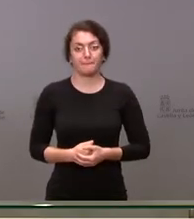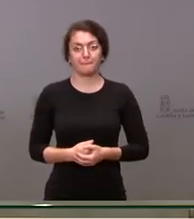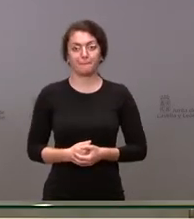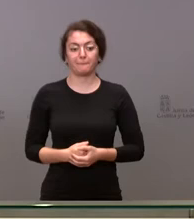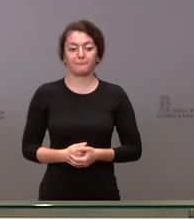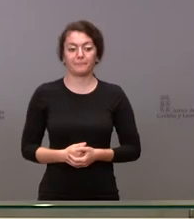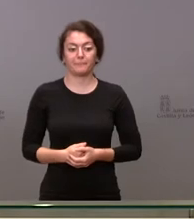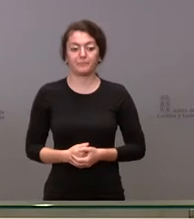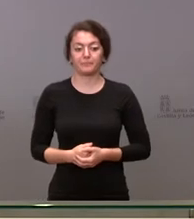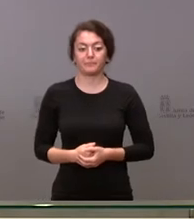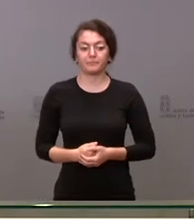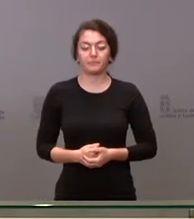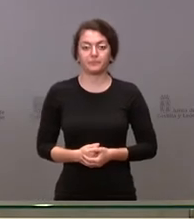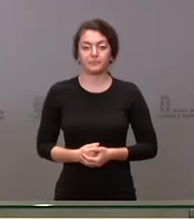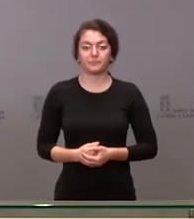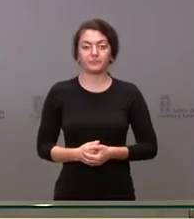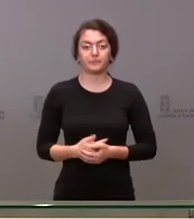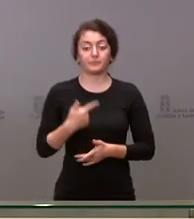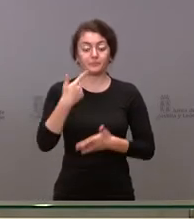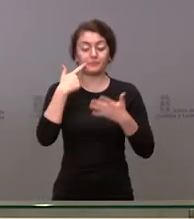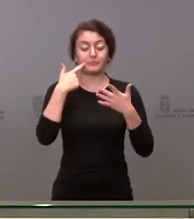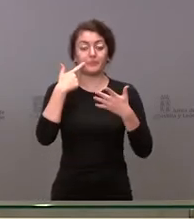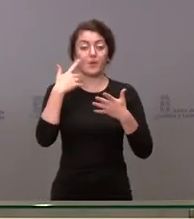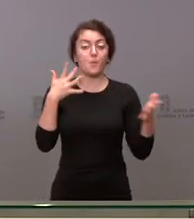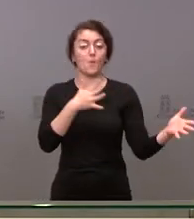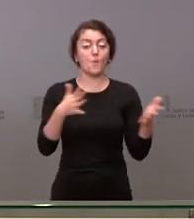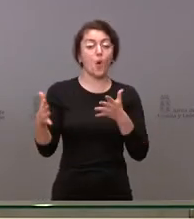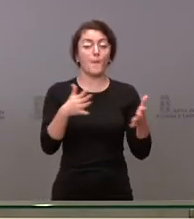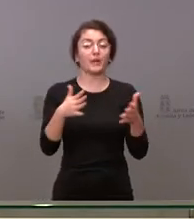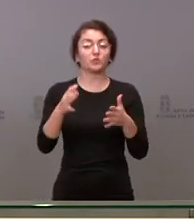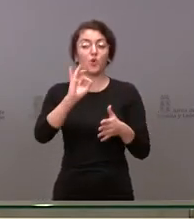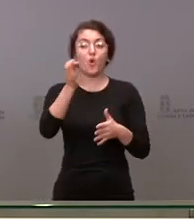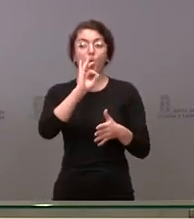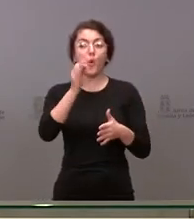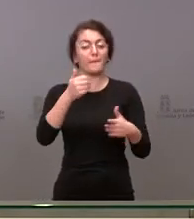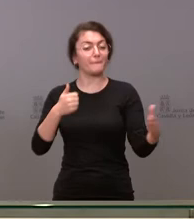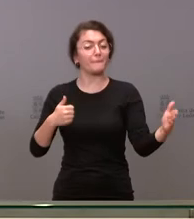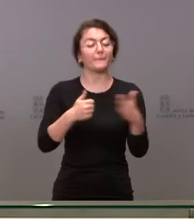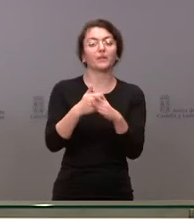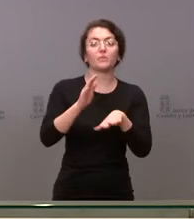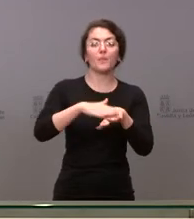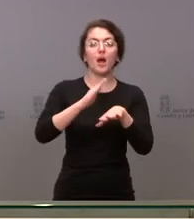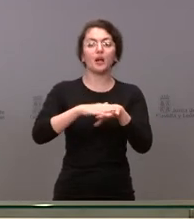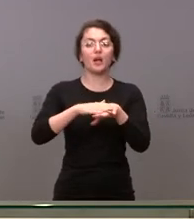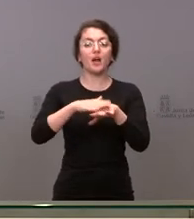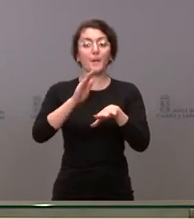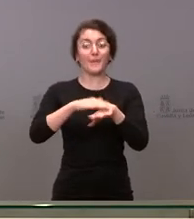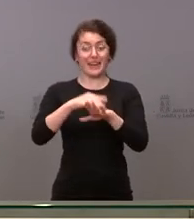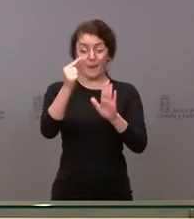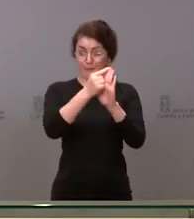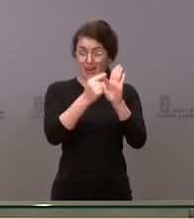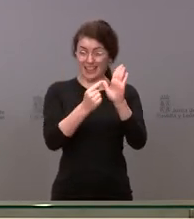¿Cuál sería el momento o el tope que habría que alcanzar para que se tomasen estas medidas?